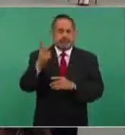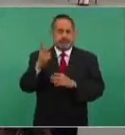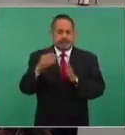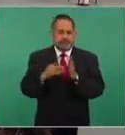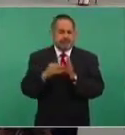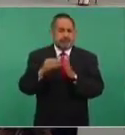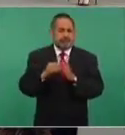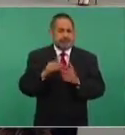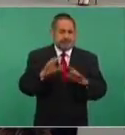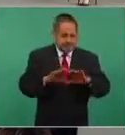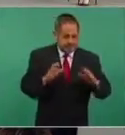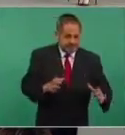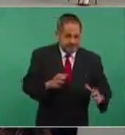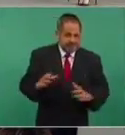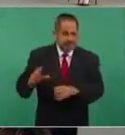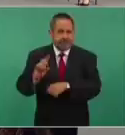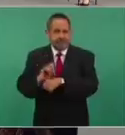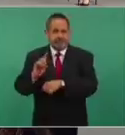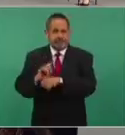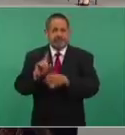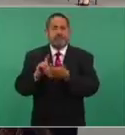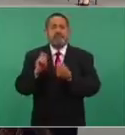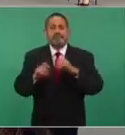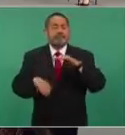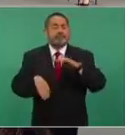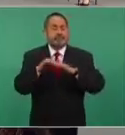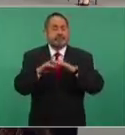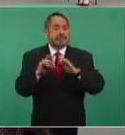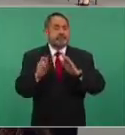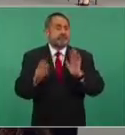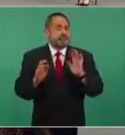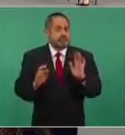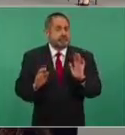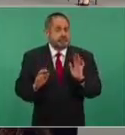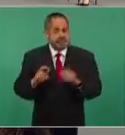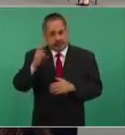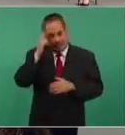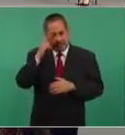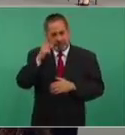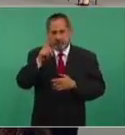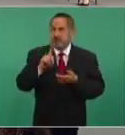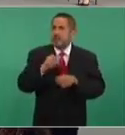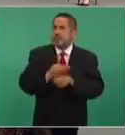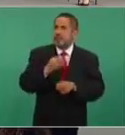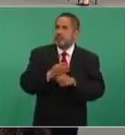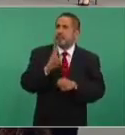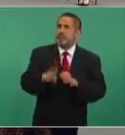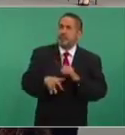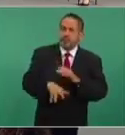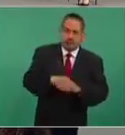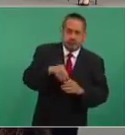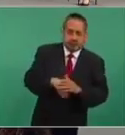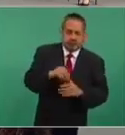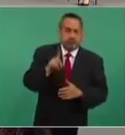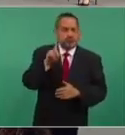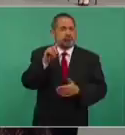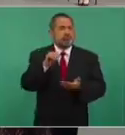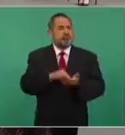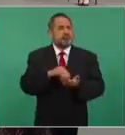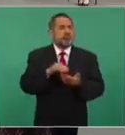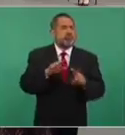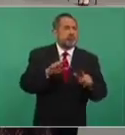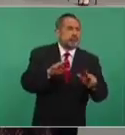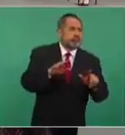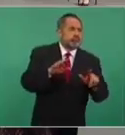diarios este es el techo porque ahora estamos extrañando 1.760